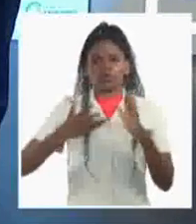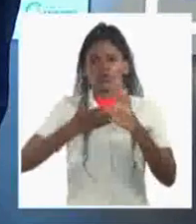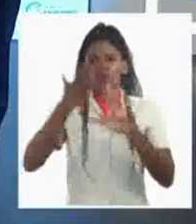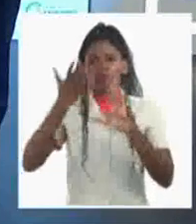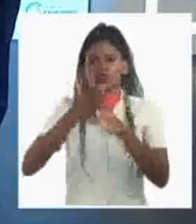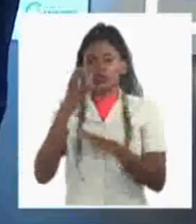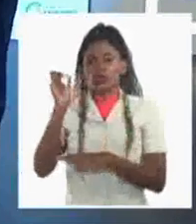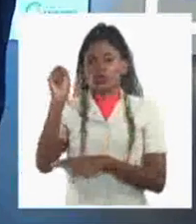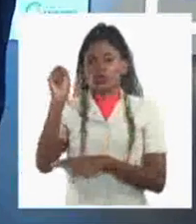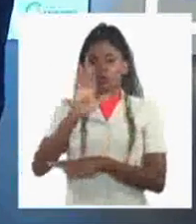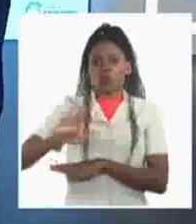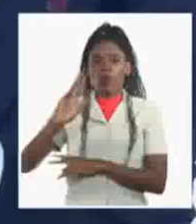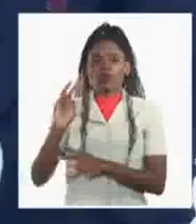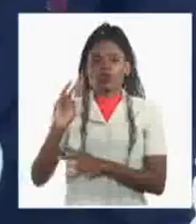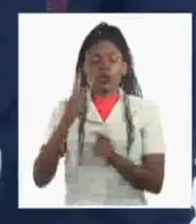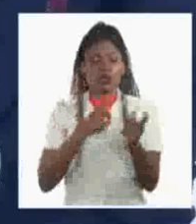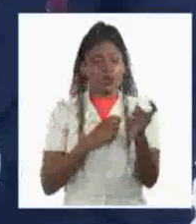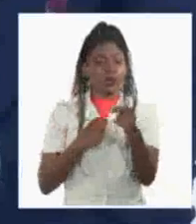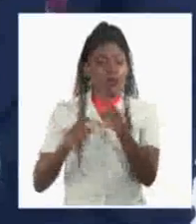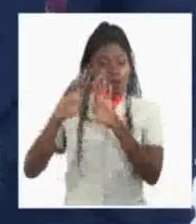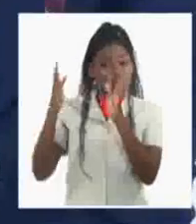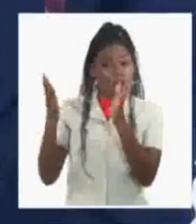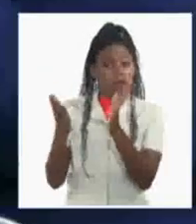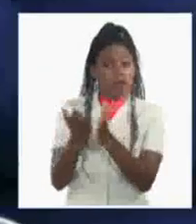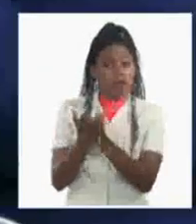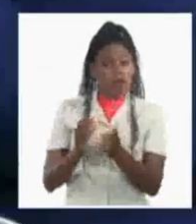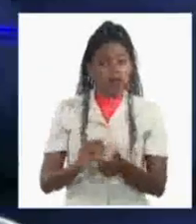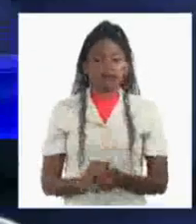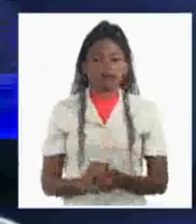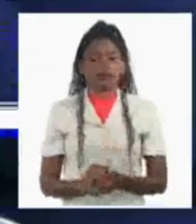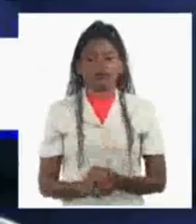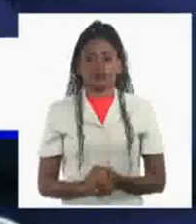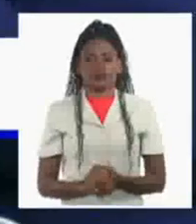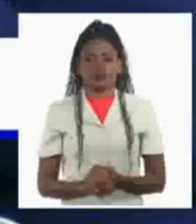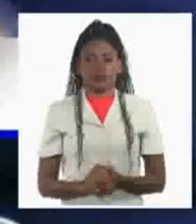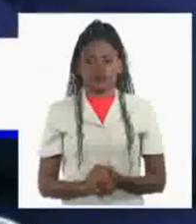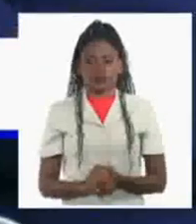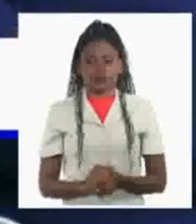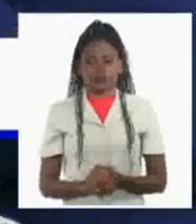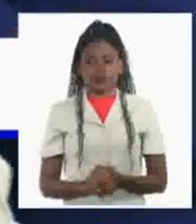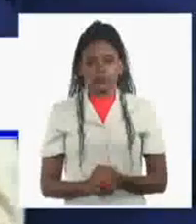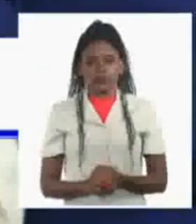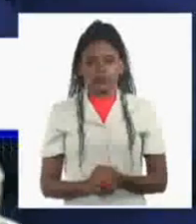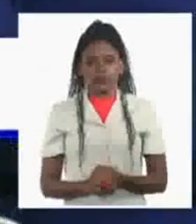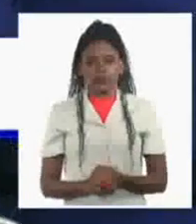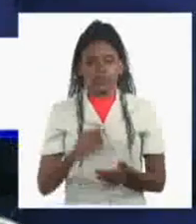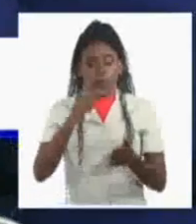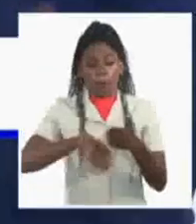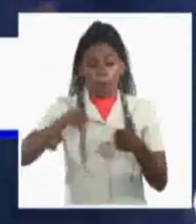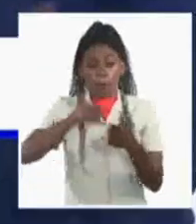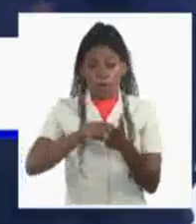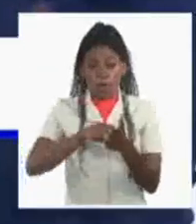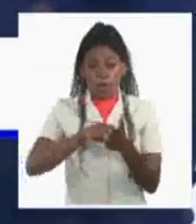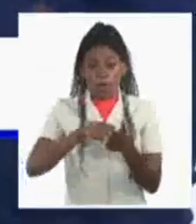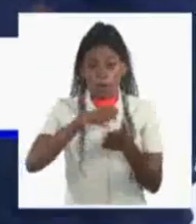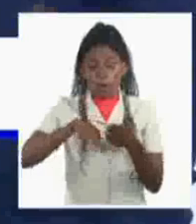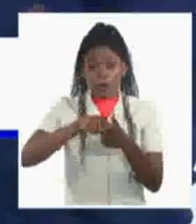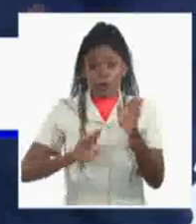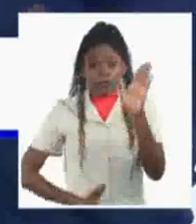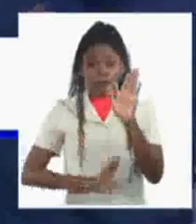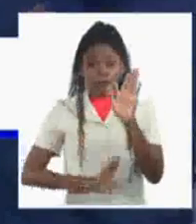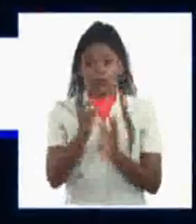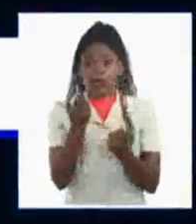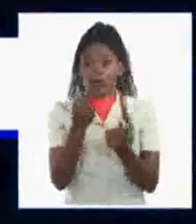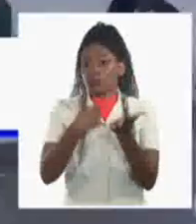tras la Segunda Guerra Mundial. La crisis climática implica un gran plan Marshall global de inversiones